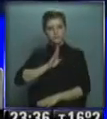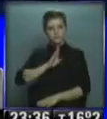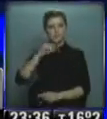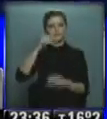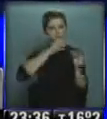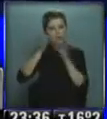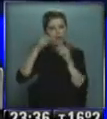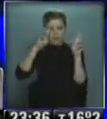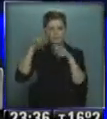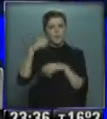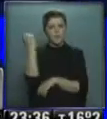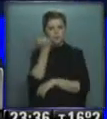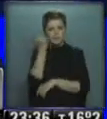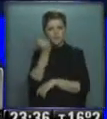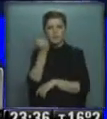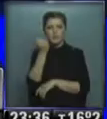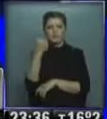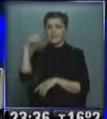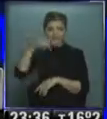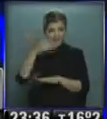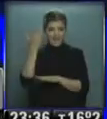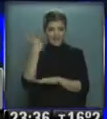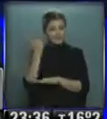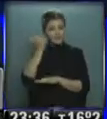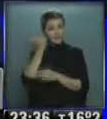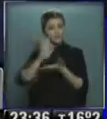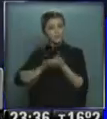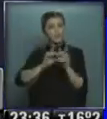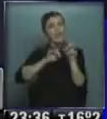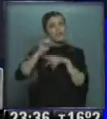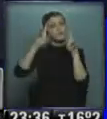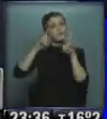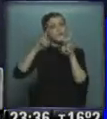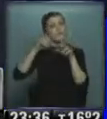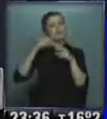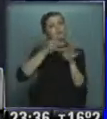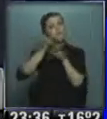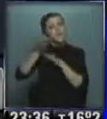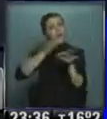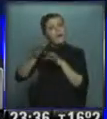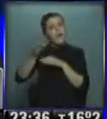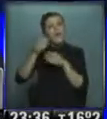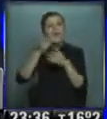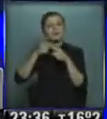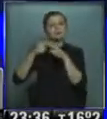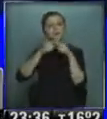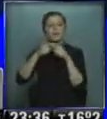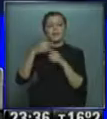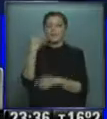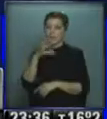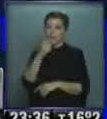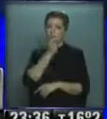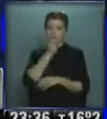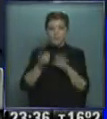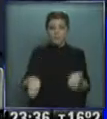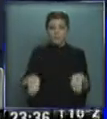venimos planteando inclusive en este espacio el tema de que hay temas que necesitan una discusión mucho más profunda el tema de inflación necesita una